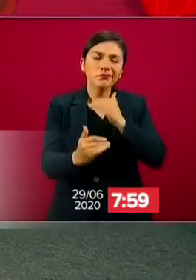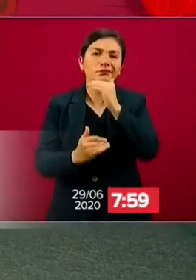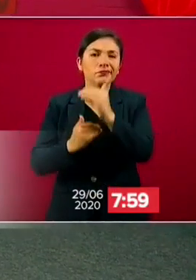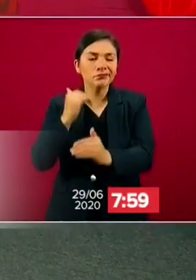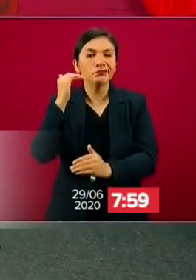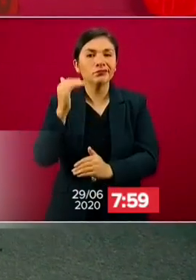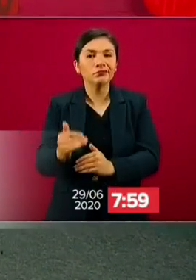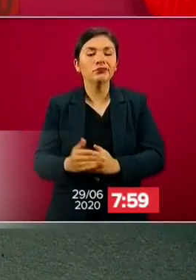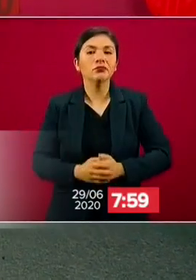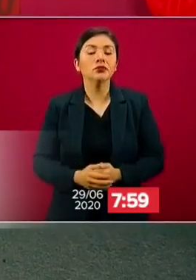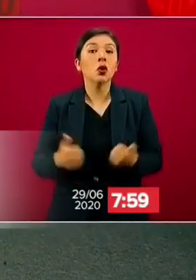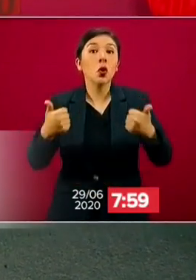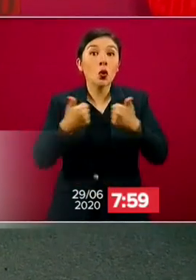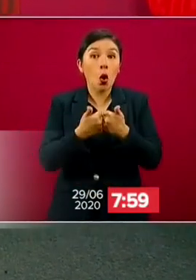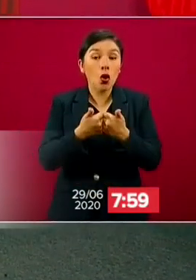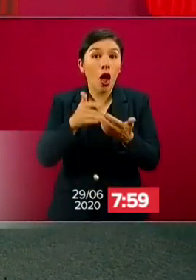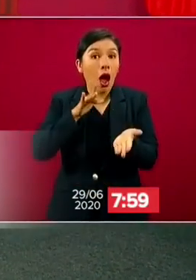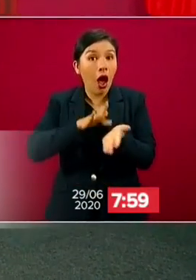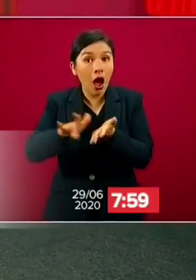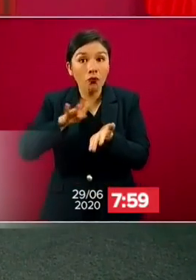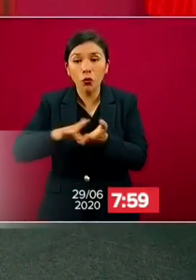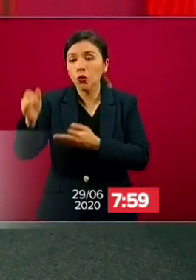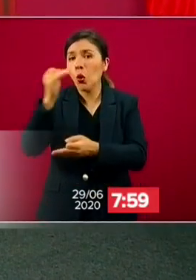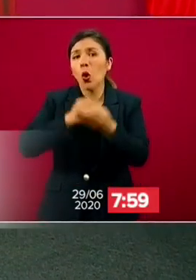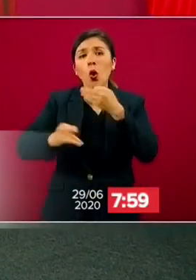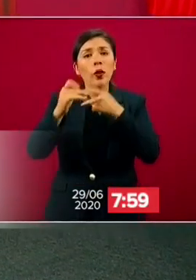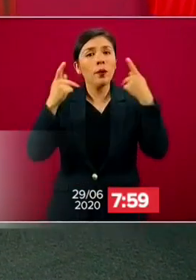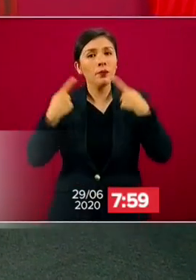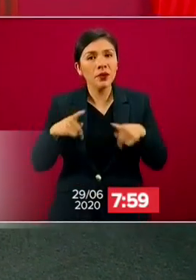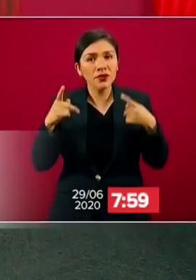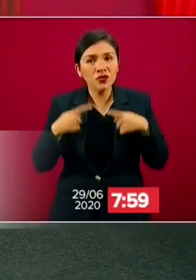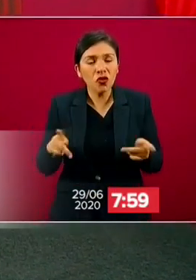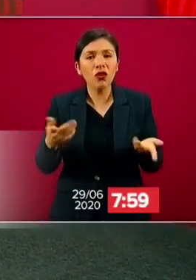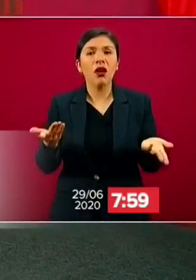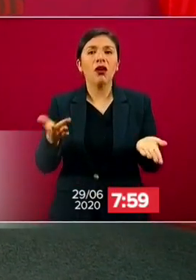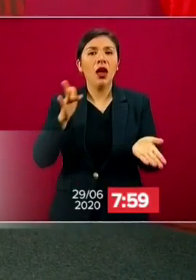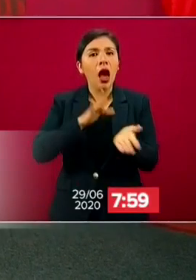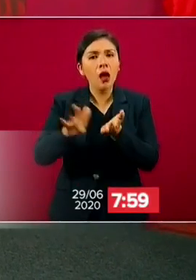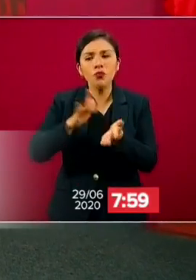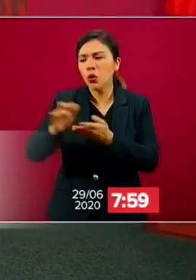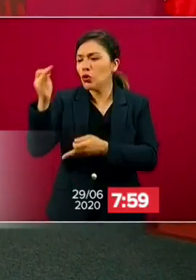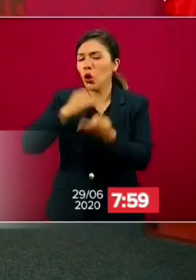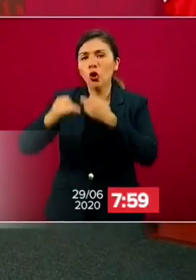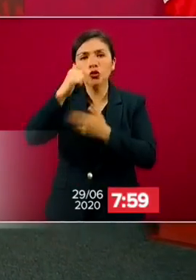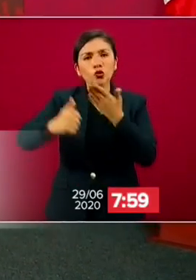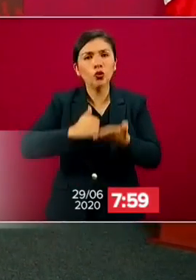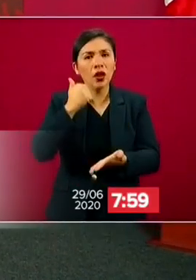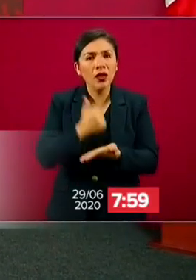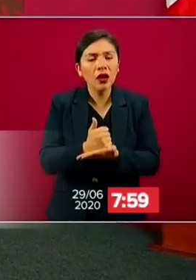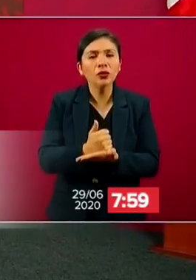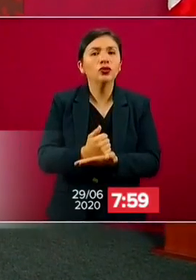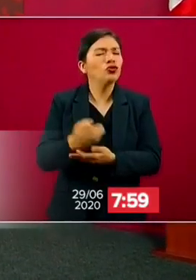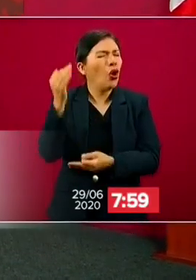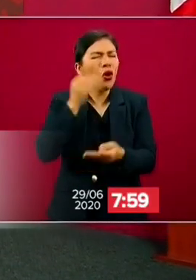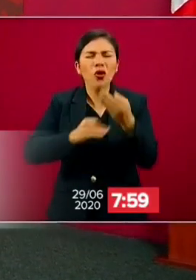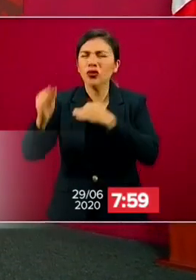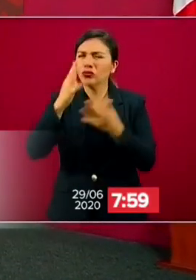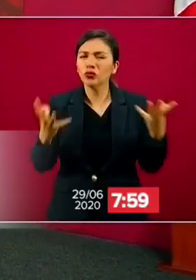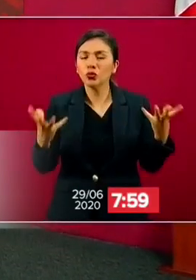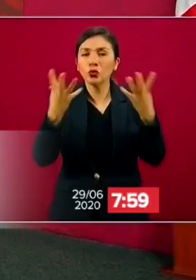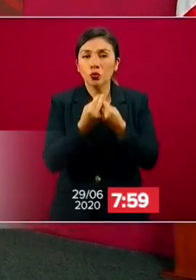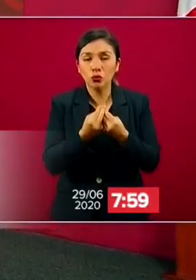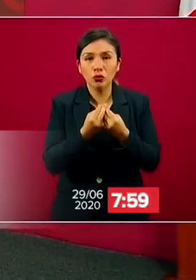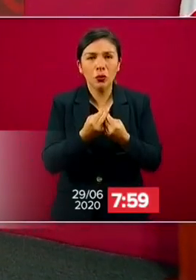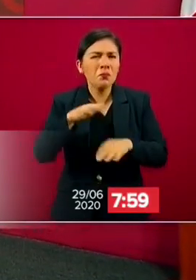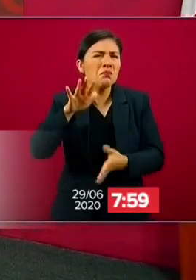con el apoyo de la gente, con el apoyo de los ciudadanos, con el apoyo de todos, de